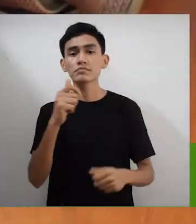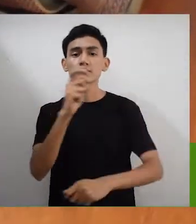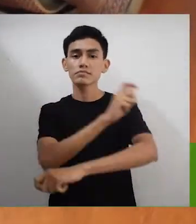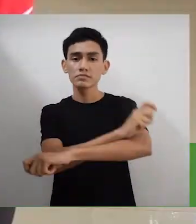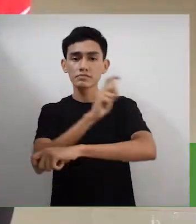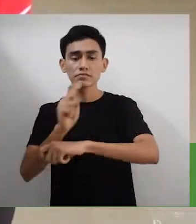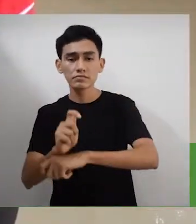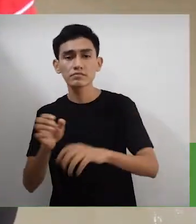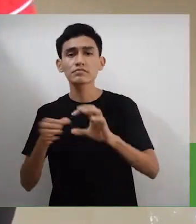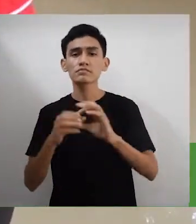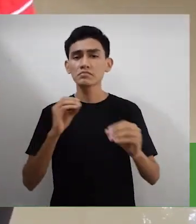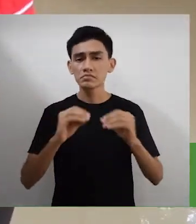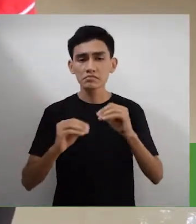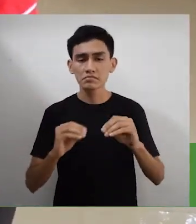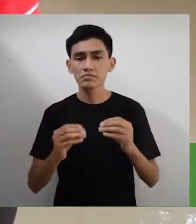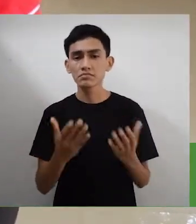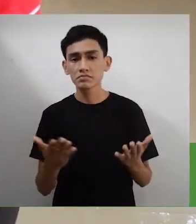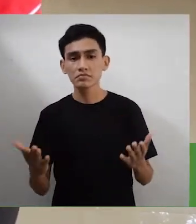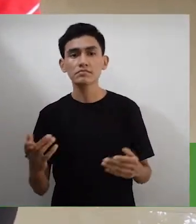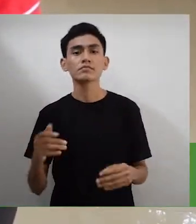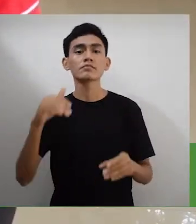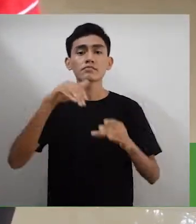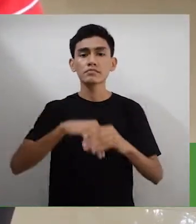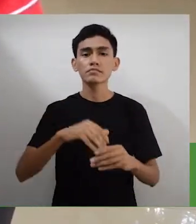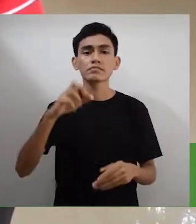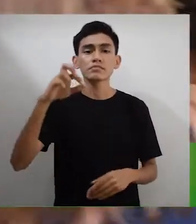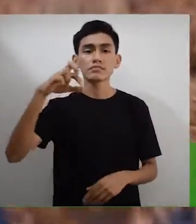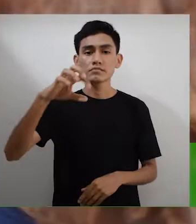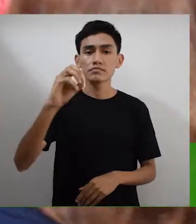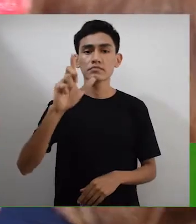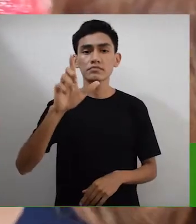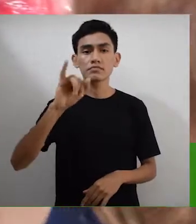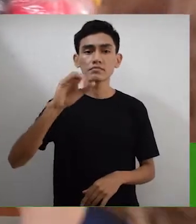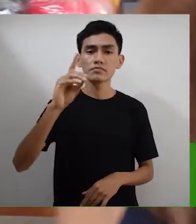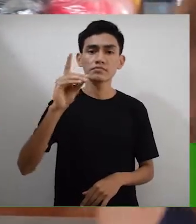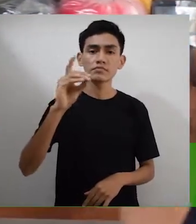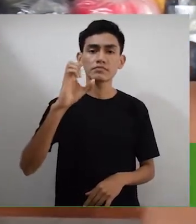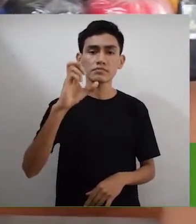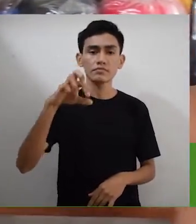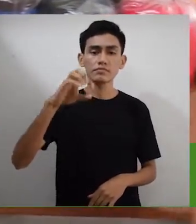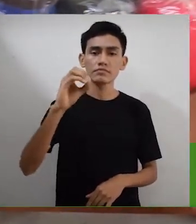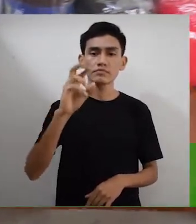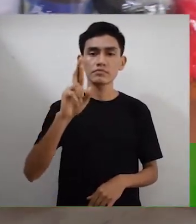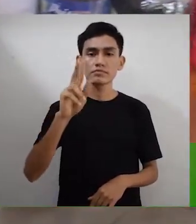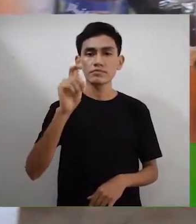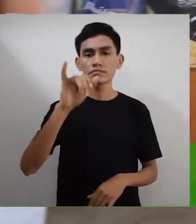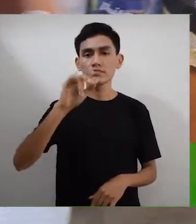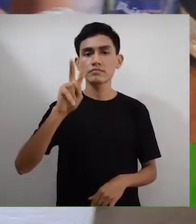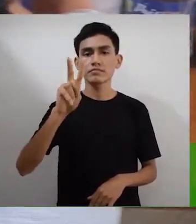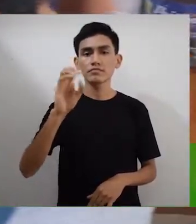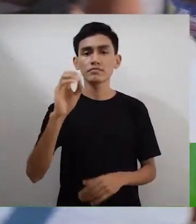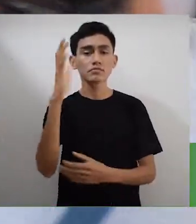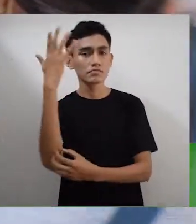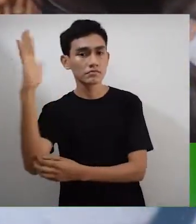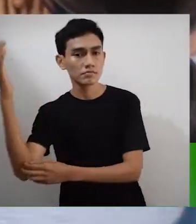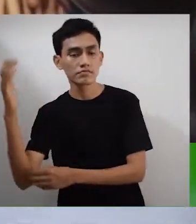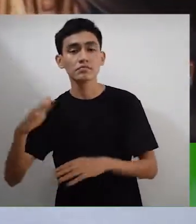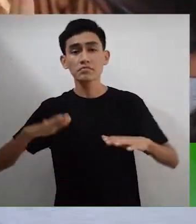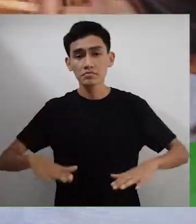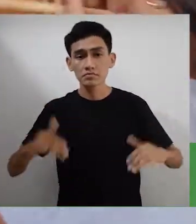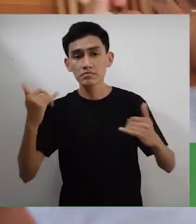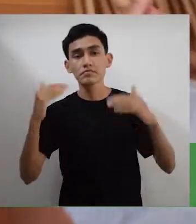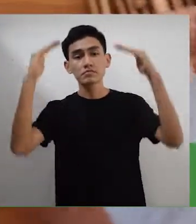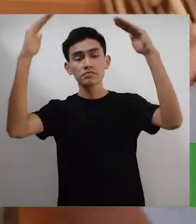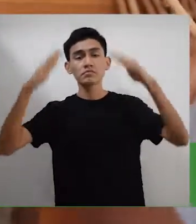terapia ocupacional en los ambientes del Polideportivo El Bosque. Chicos y grandes pueden desarrollar sus habilidades